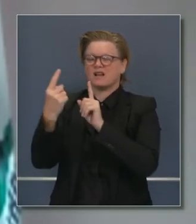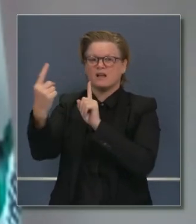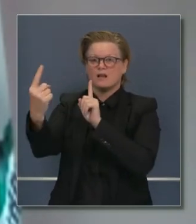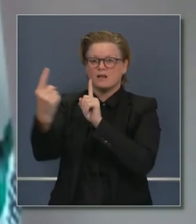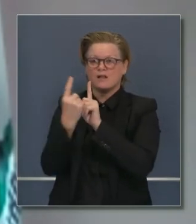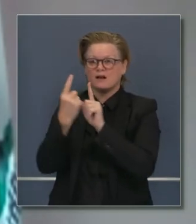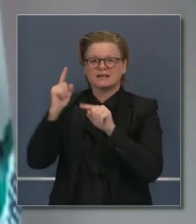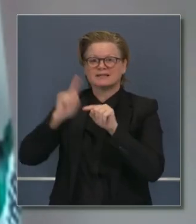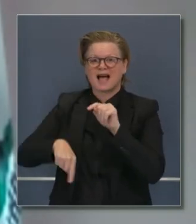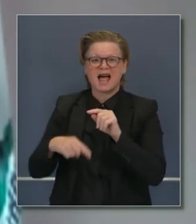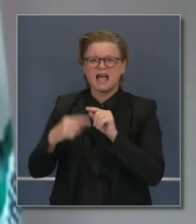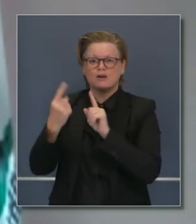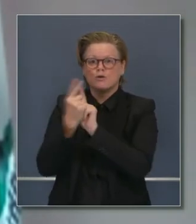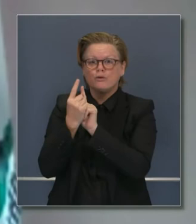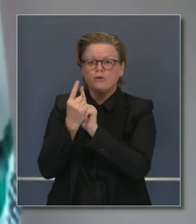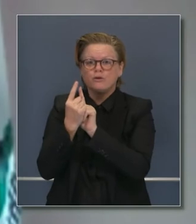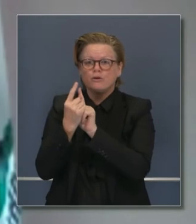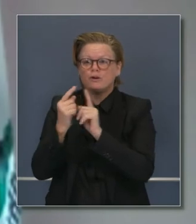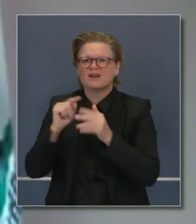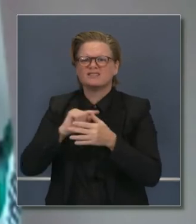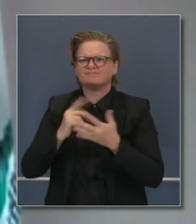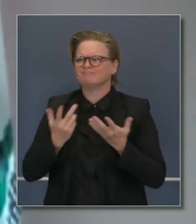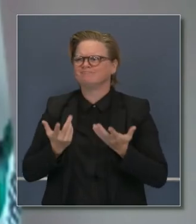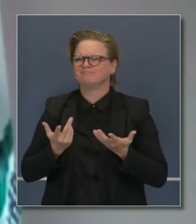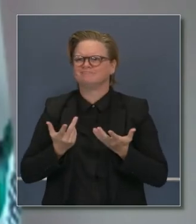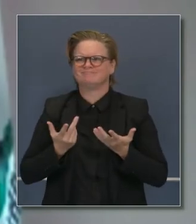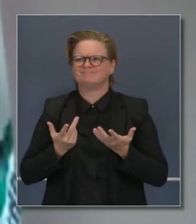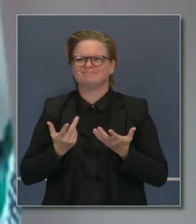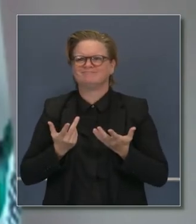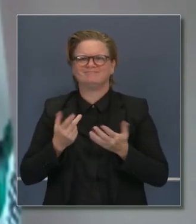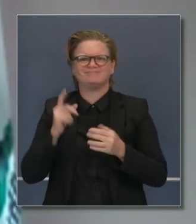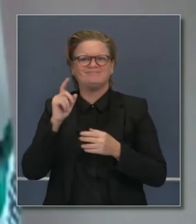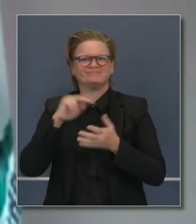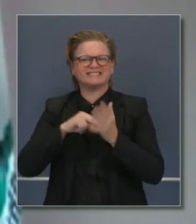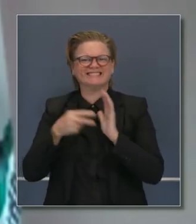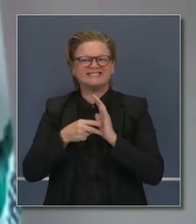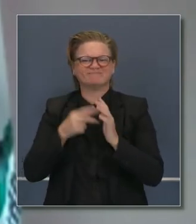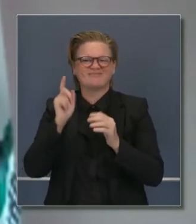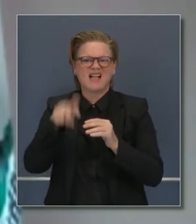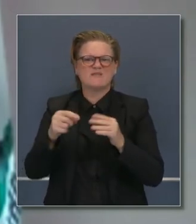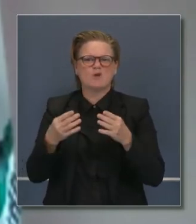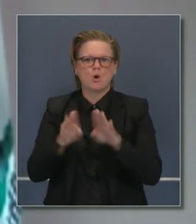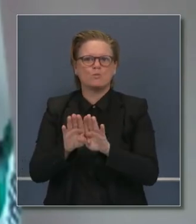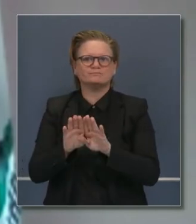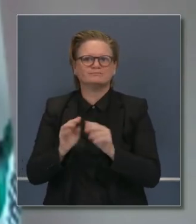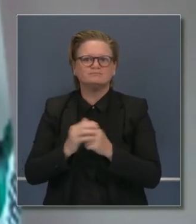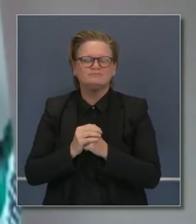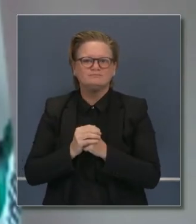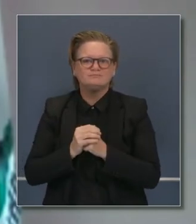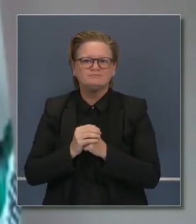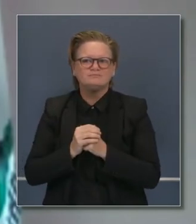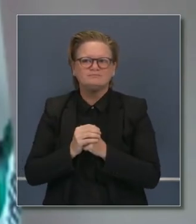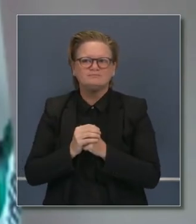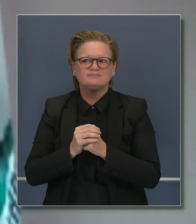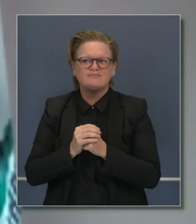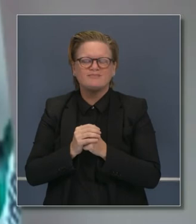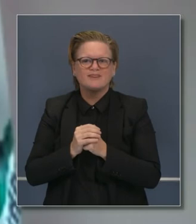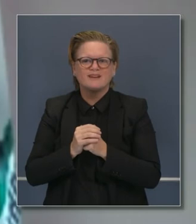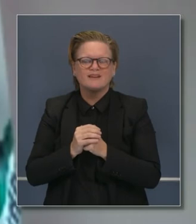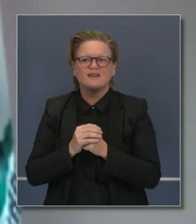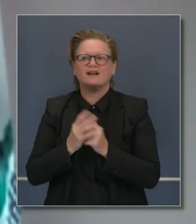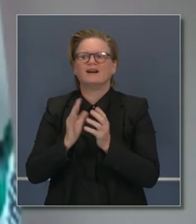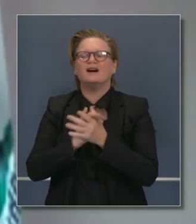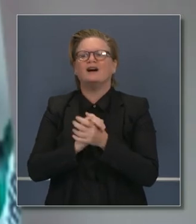esa distancia física. Cada una de esas actividades que hemos, de las que hemos estado hablando por meses, como actividades de bajo